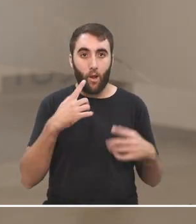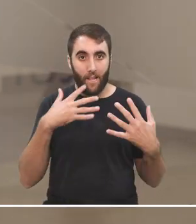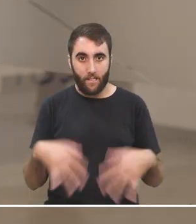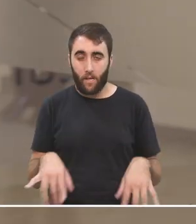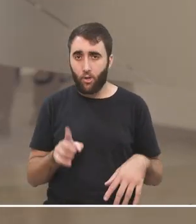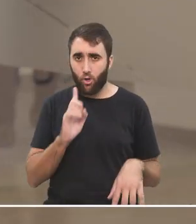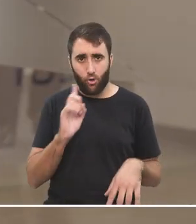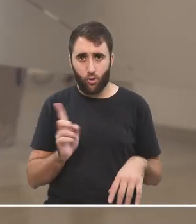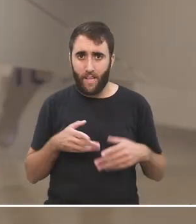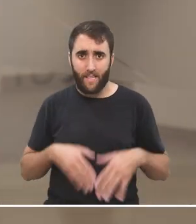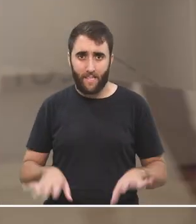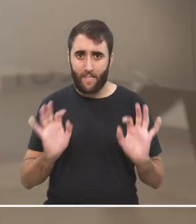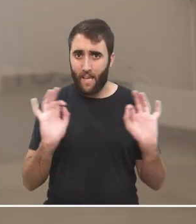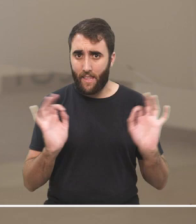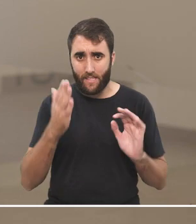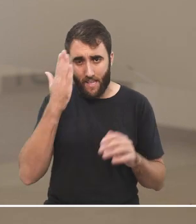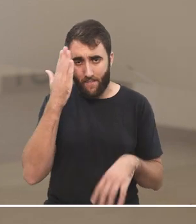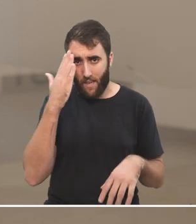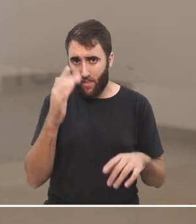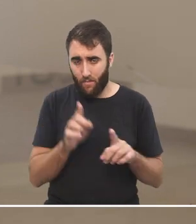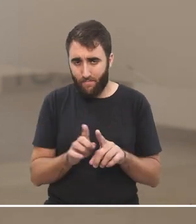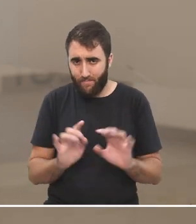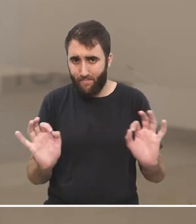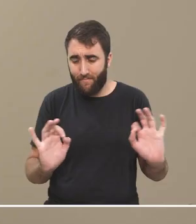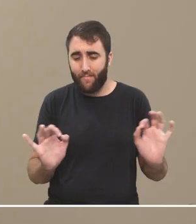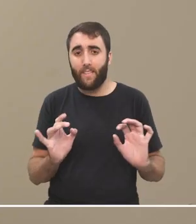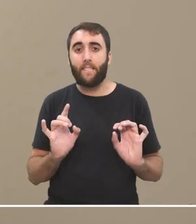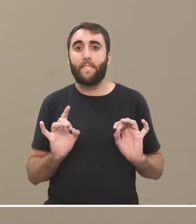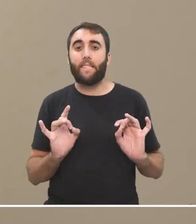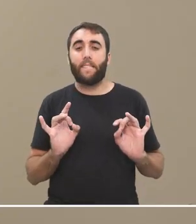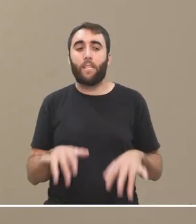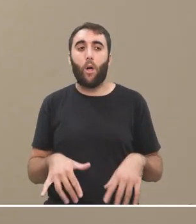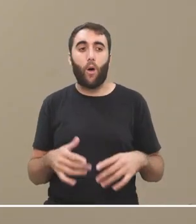no nacen sabiendo nada o sea como sabemos sino que